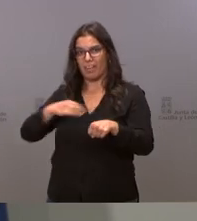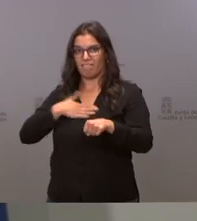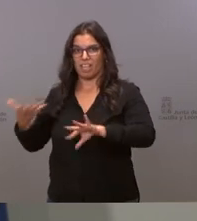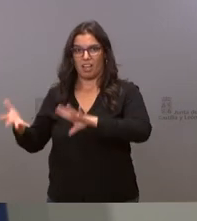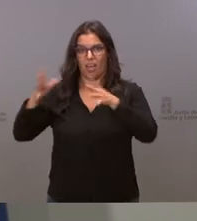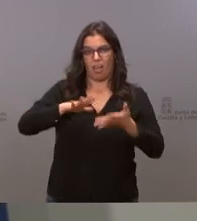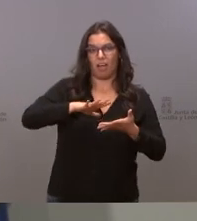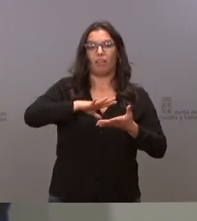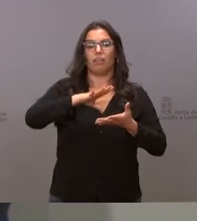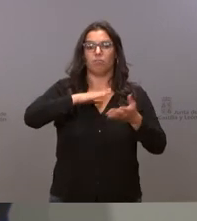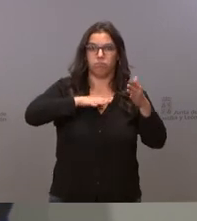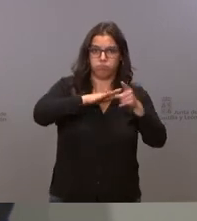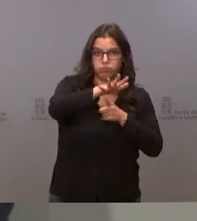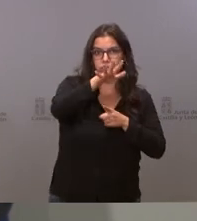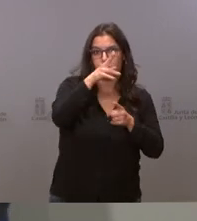esto es una cosa